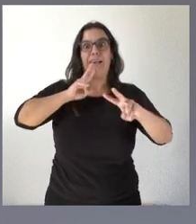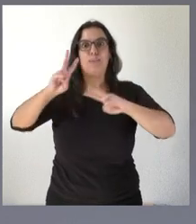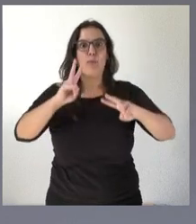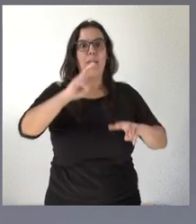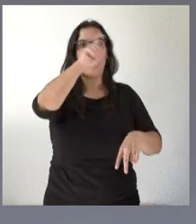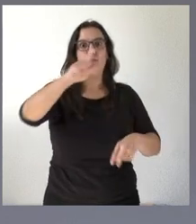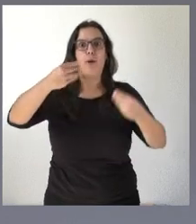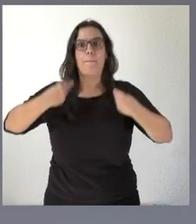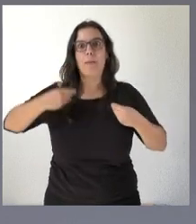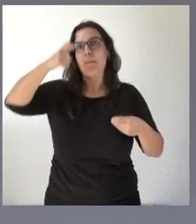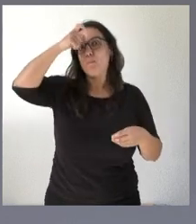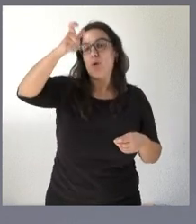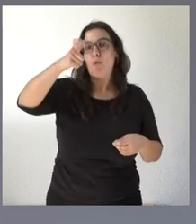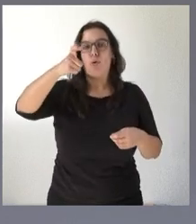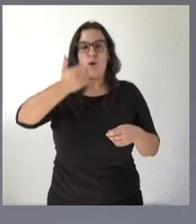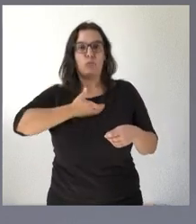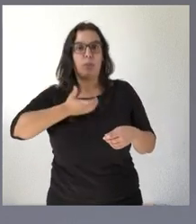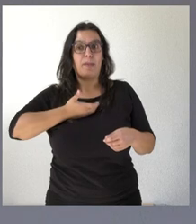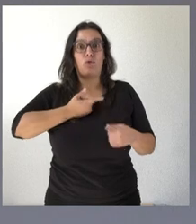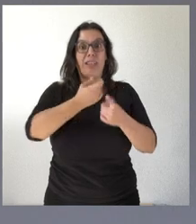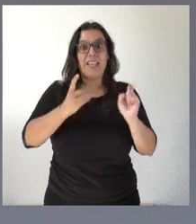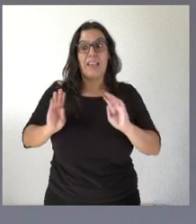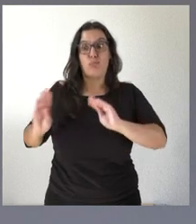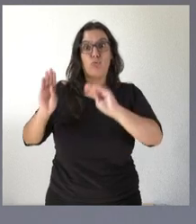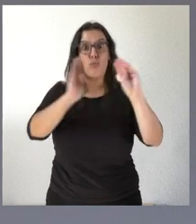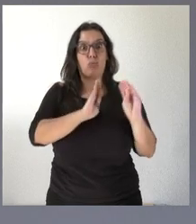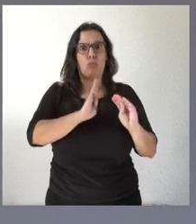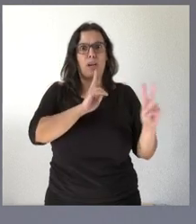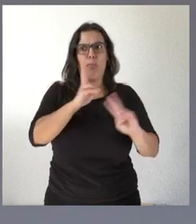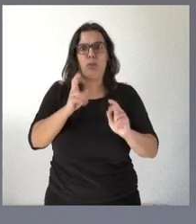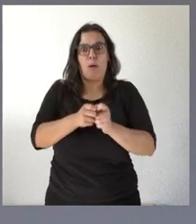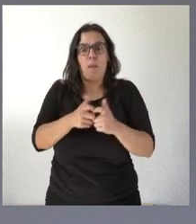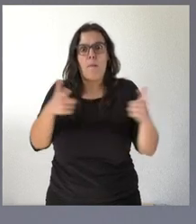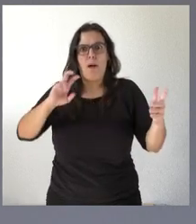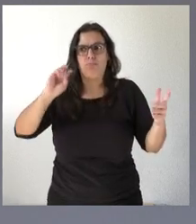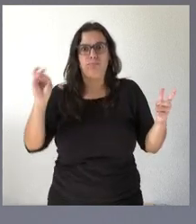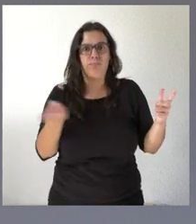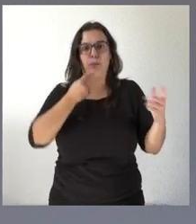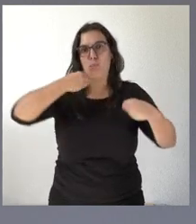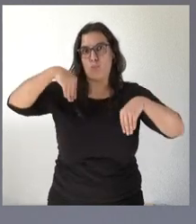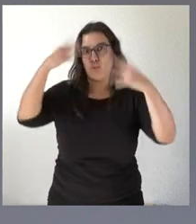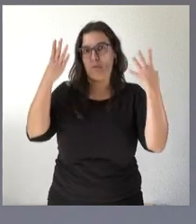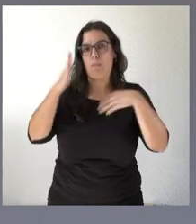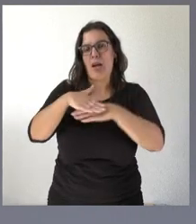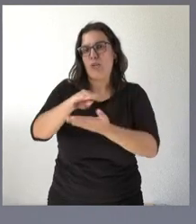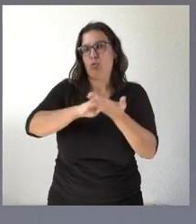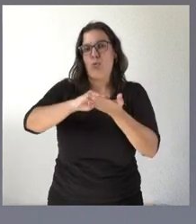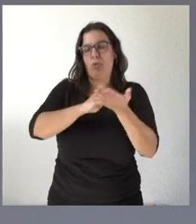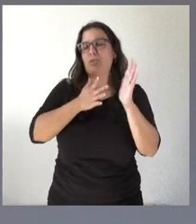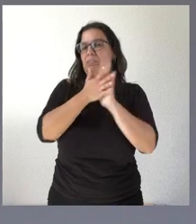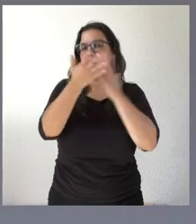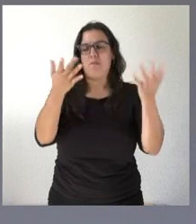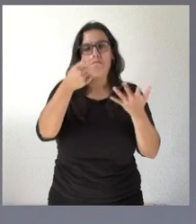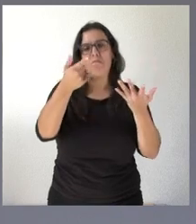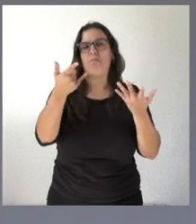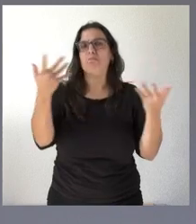y las corporaciones locales en los distintos municipios mejor solucionaremos el problema por tanto en ese sentido